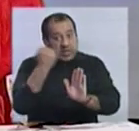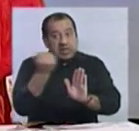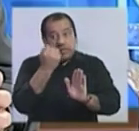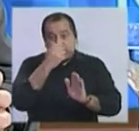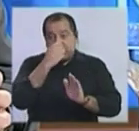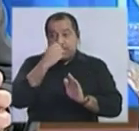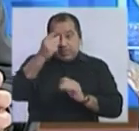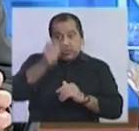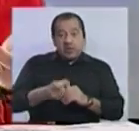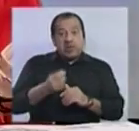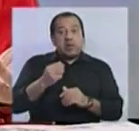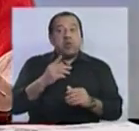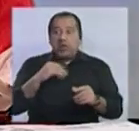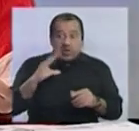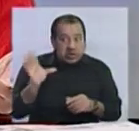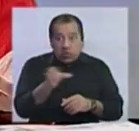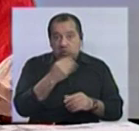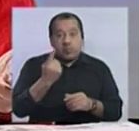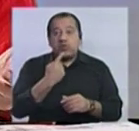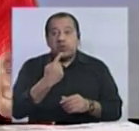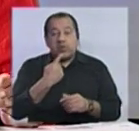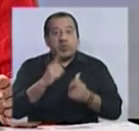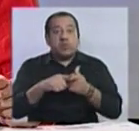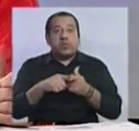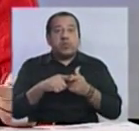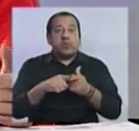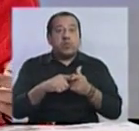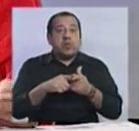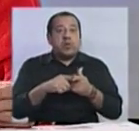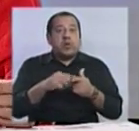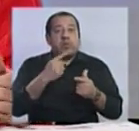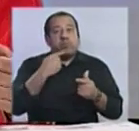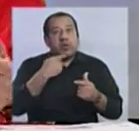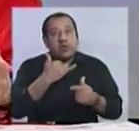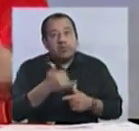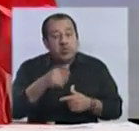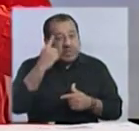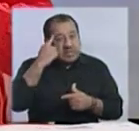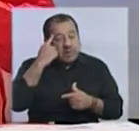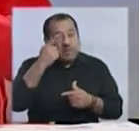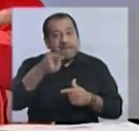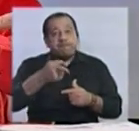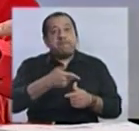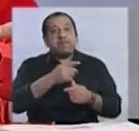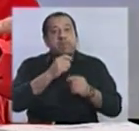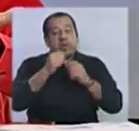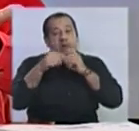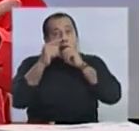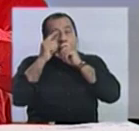importantes. De todos los partidos. Yo pensaba, periodísticamente,